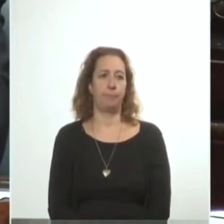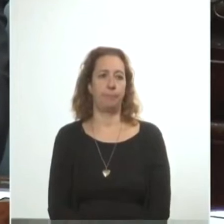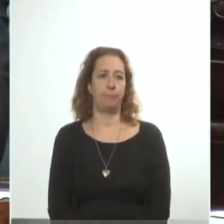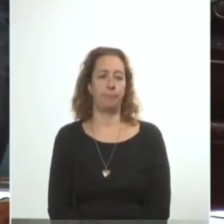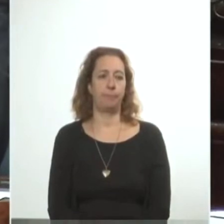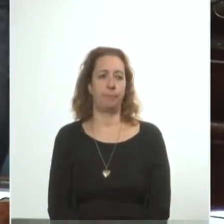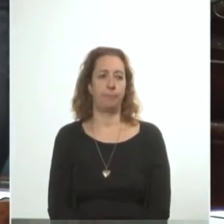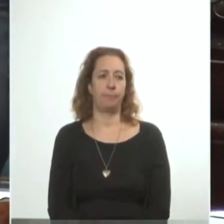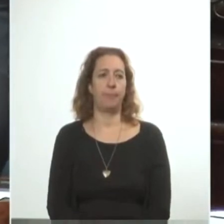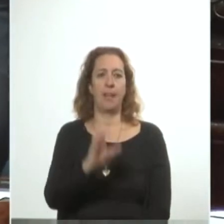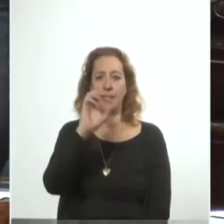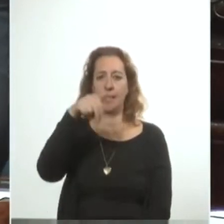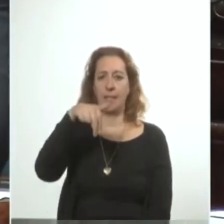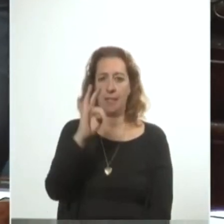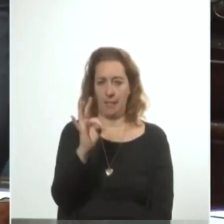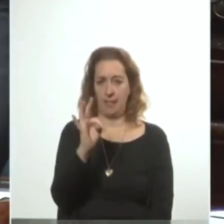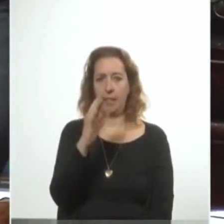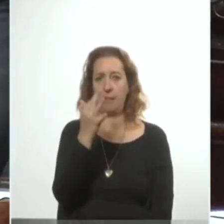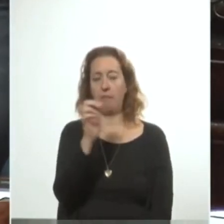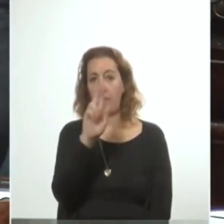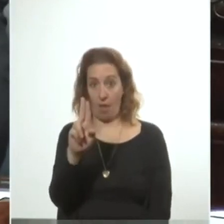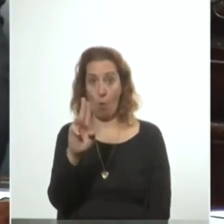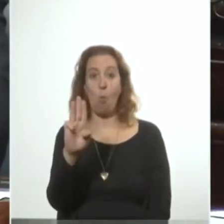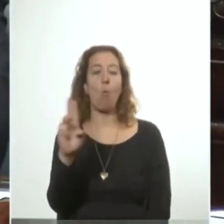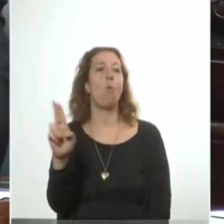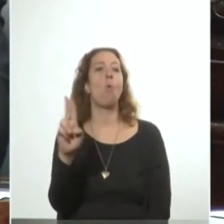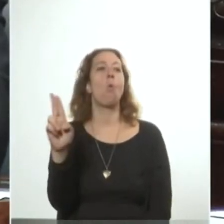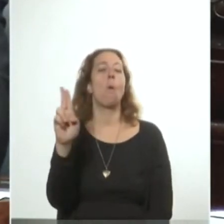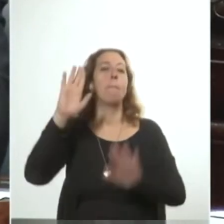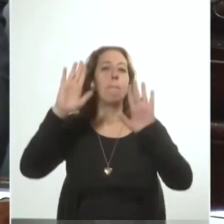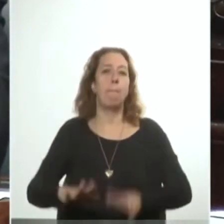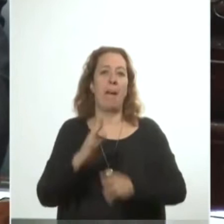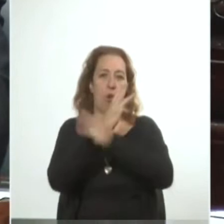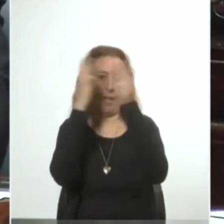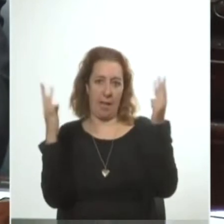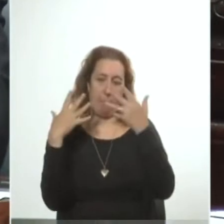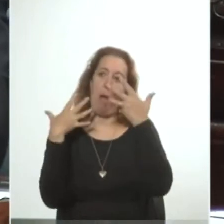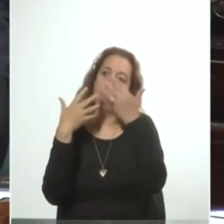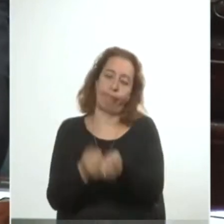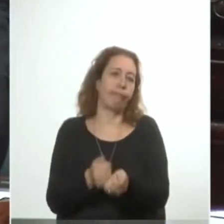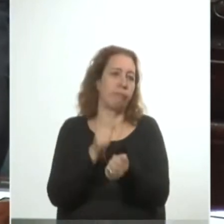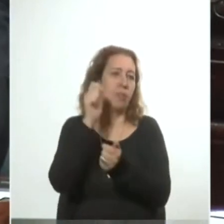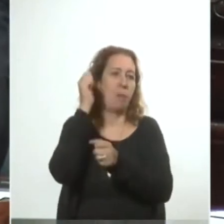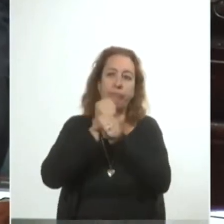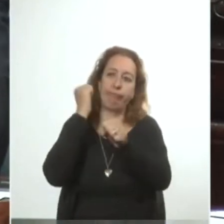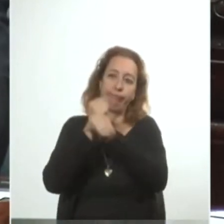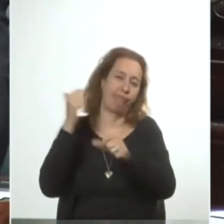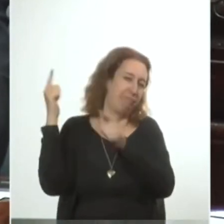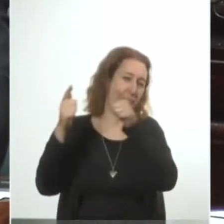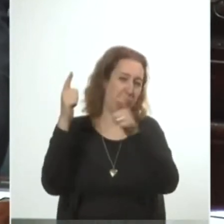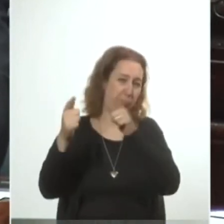La CNT y la FEU respondieron con un paro general para acompañar a los obreros acribillados. O el 29